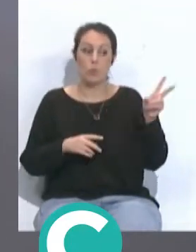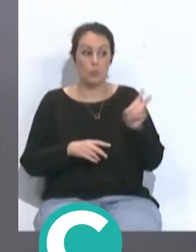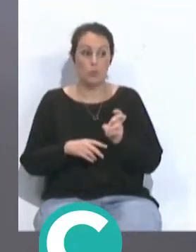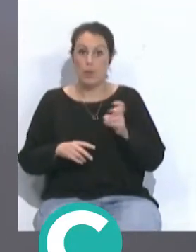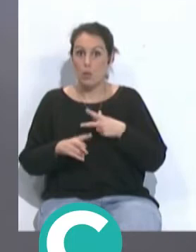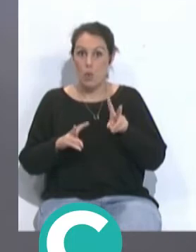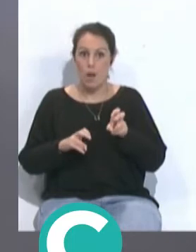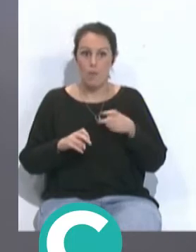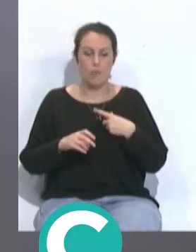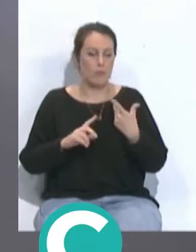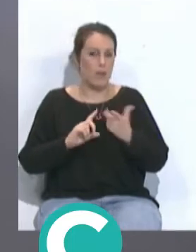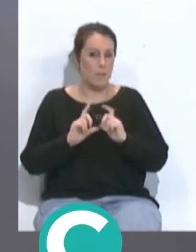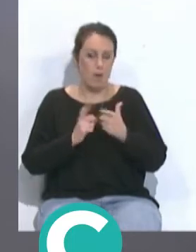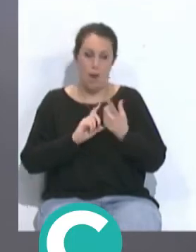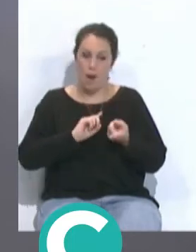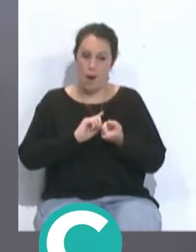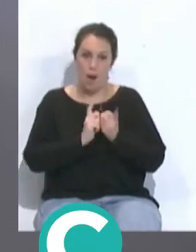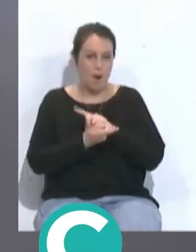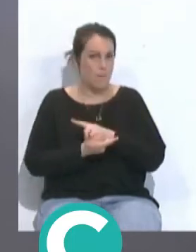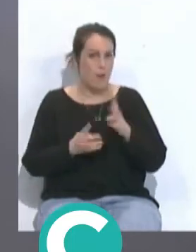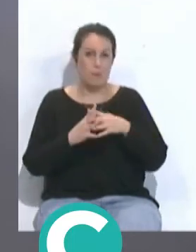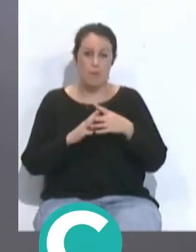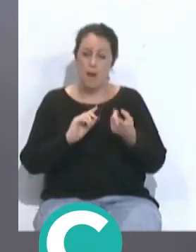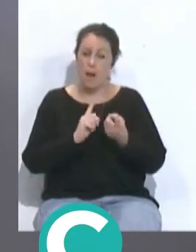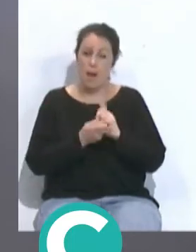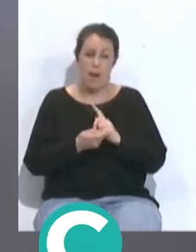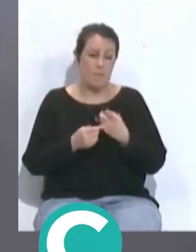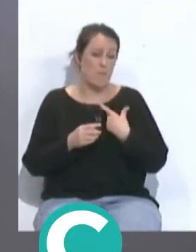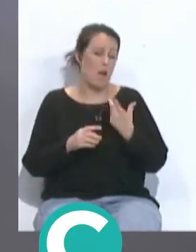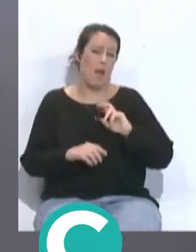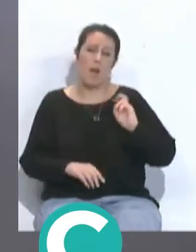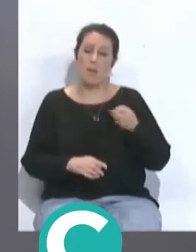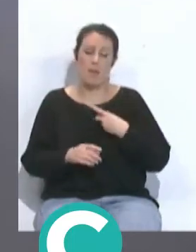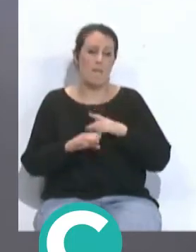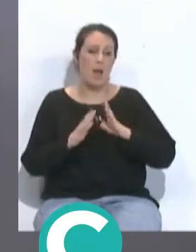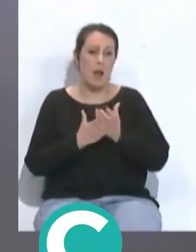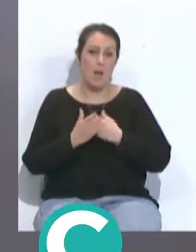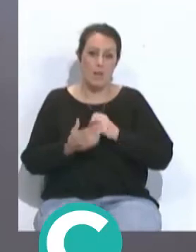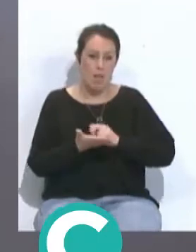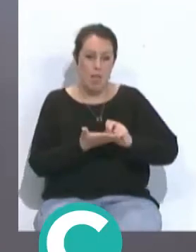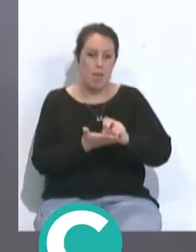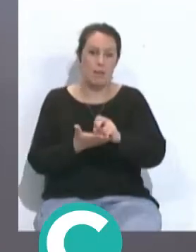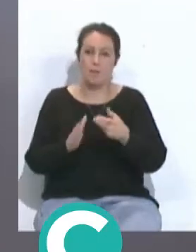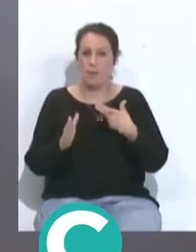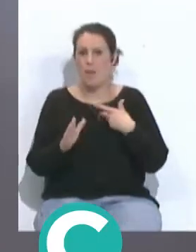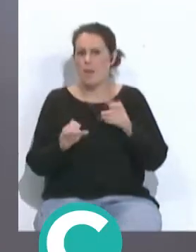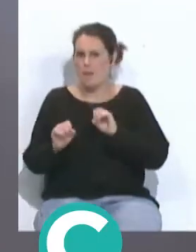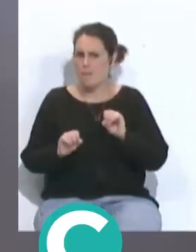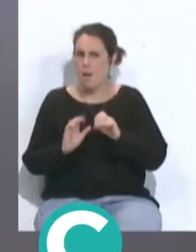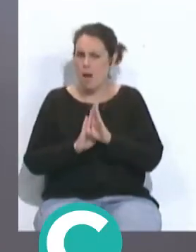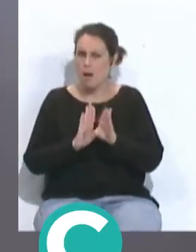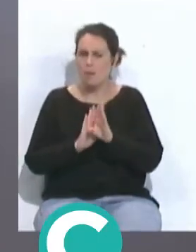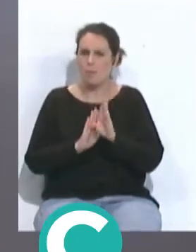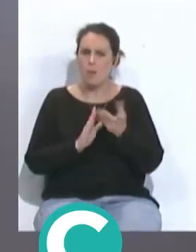estructura otra forma de jugar se intenta salir con el balón que no quiere decir que no se defienda que no quiere decir que no se defienda porque el Cádiz